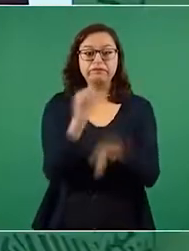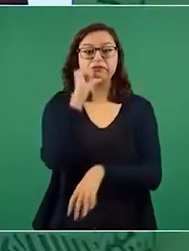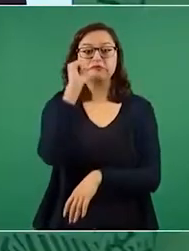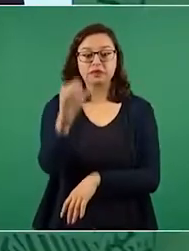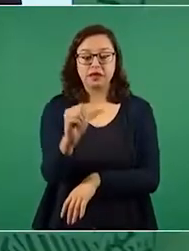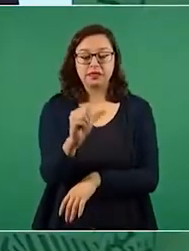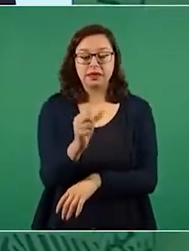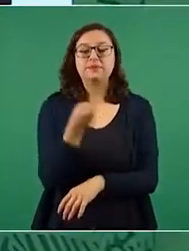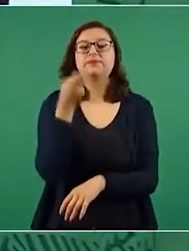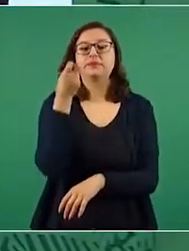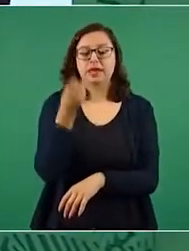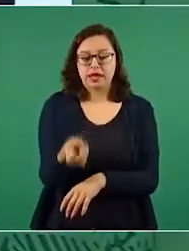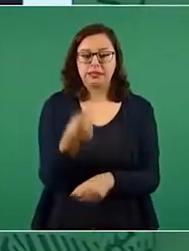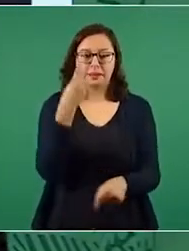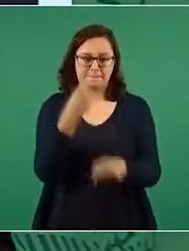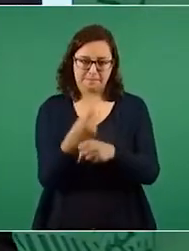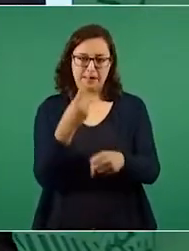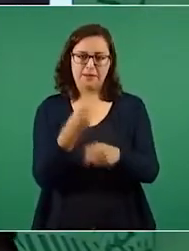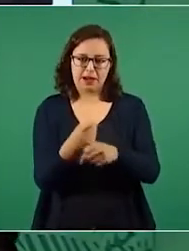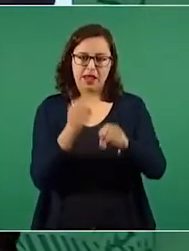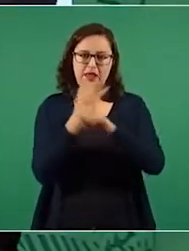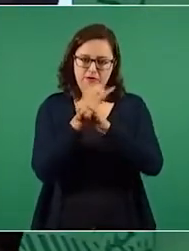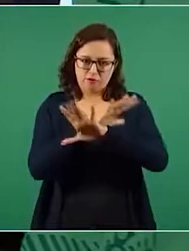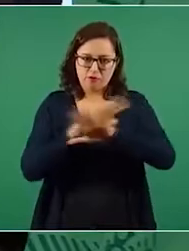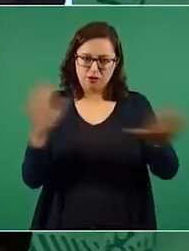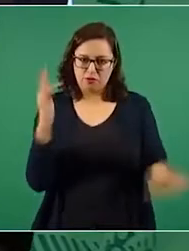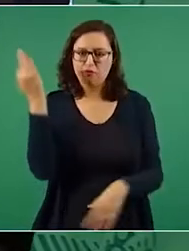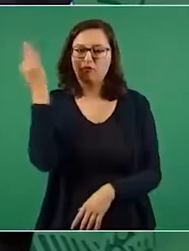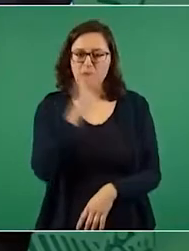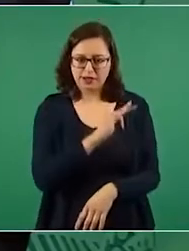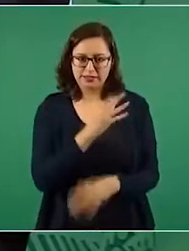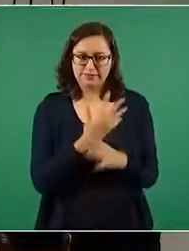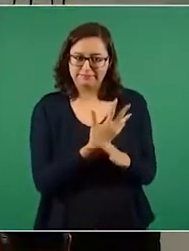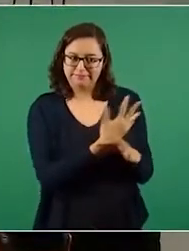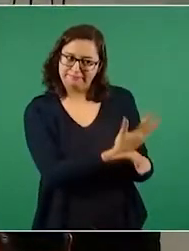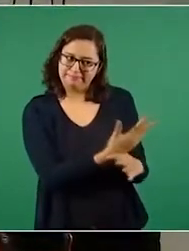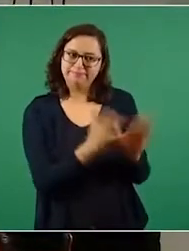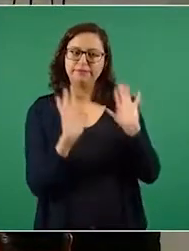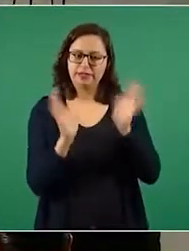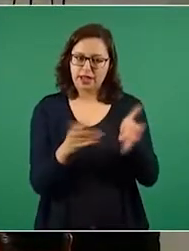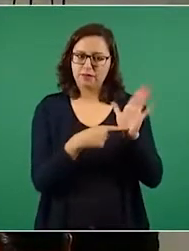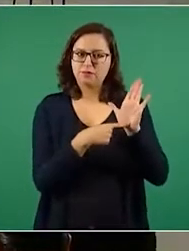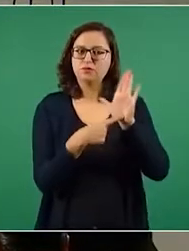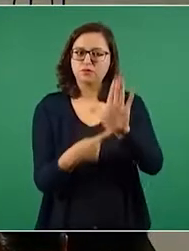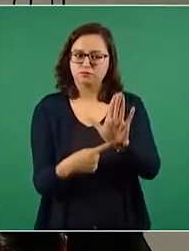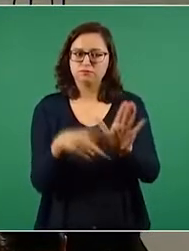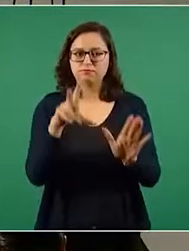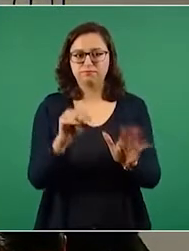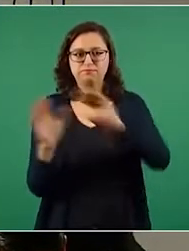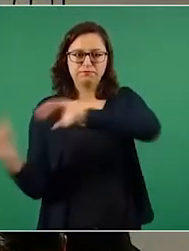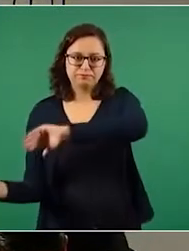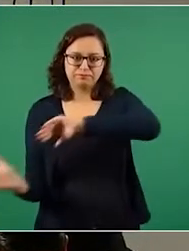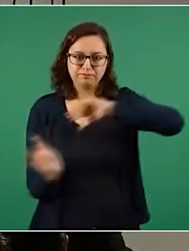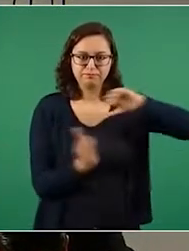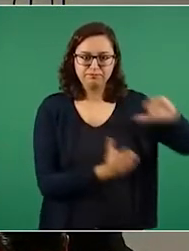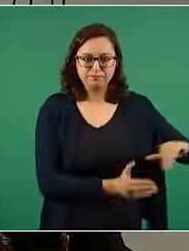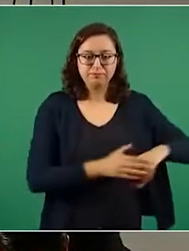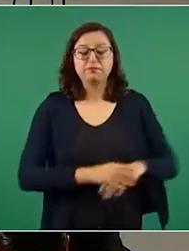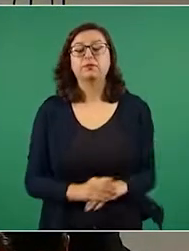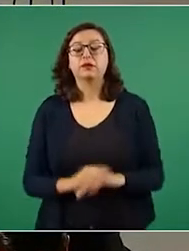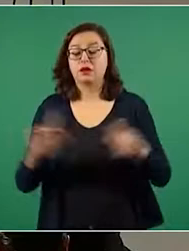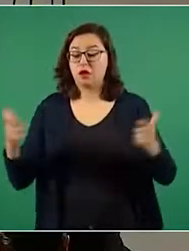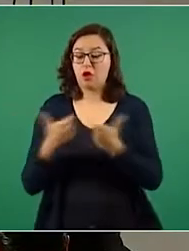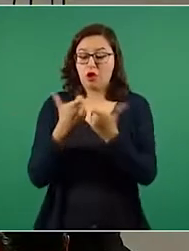primera nota. La segunda nota es una portada del Reforma, dice Extinguen Fonden, dejan obras tiradas.